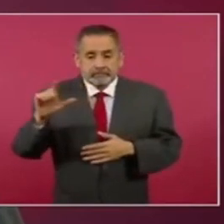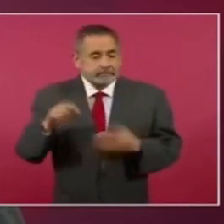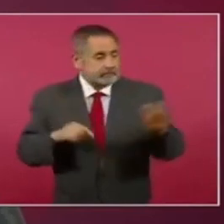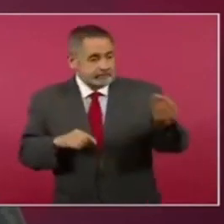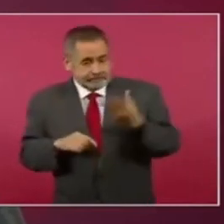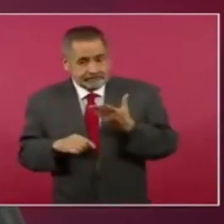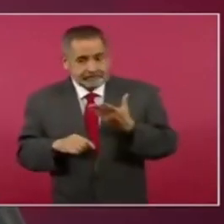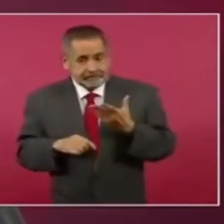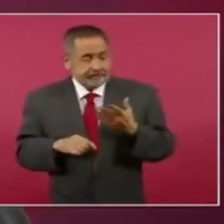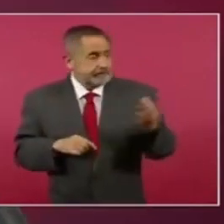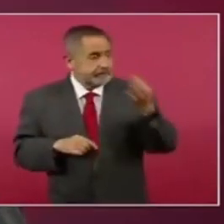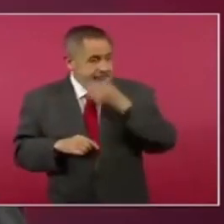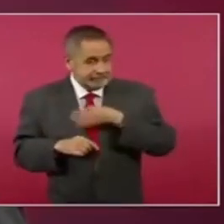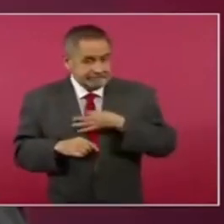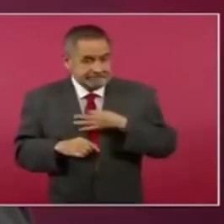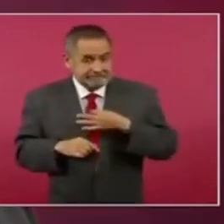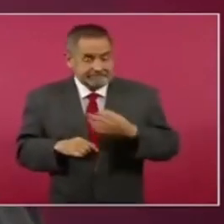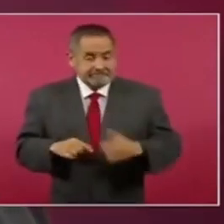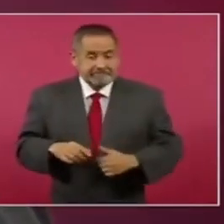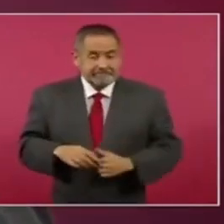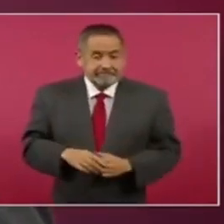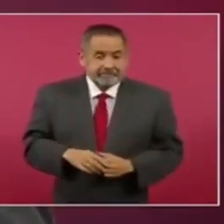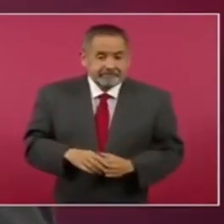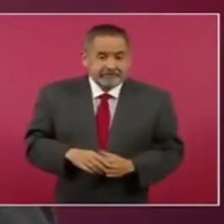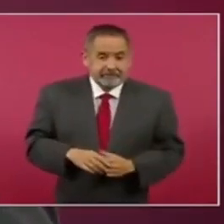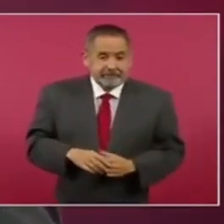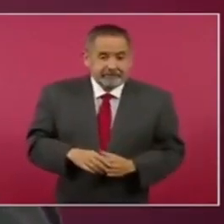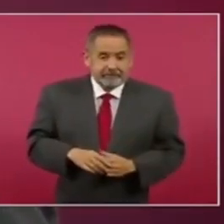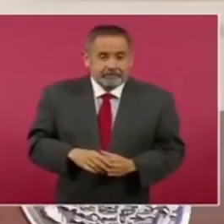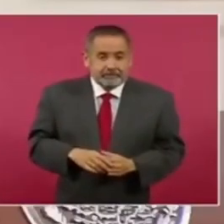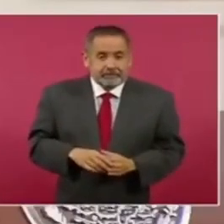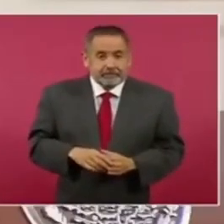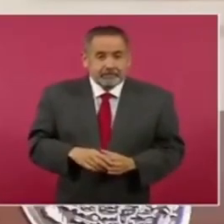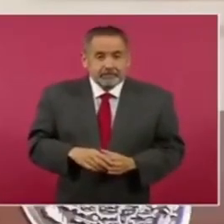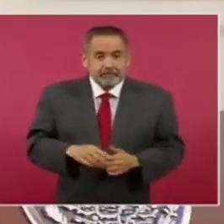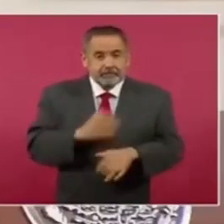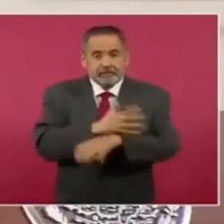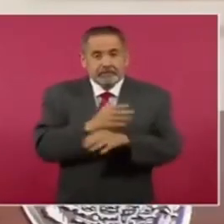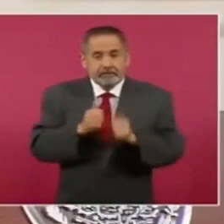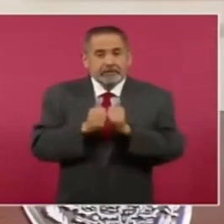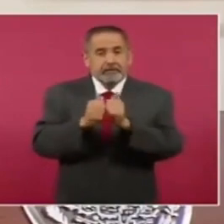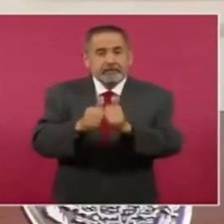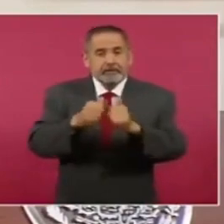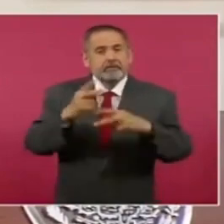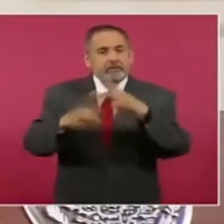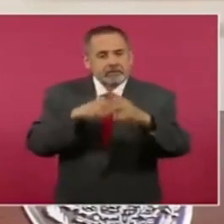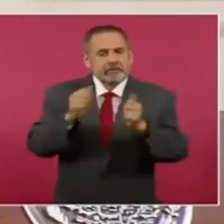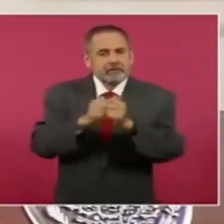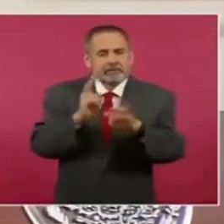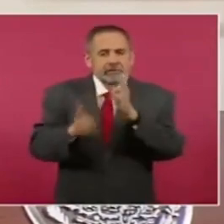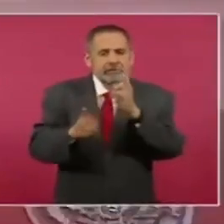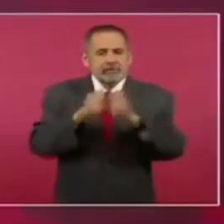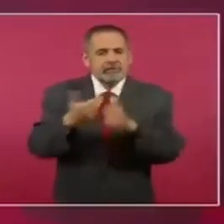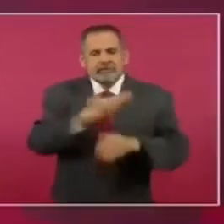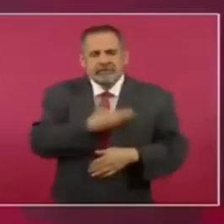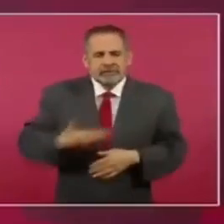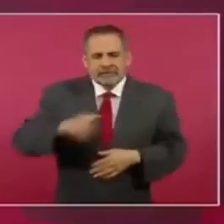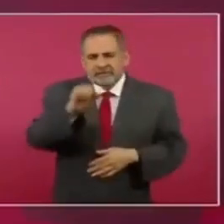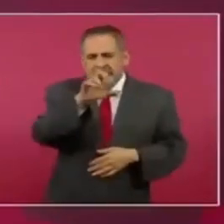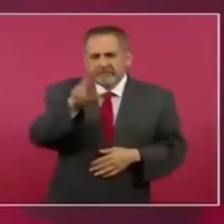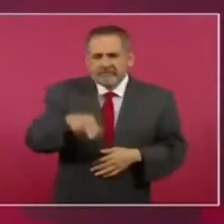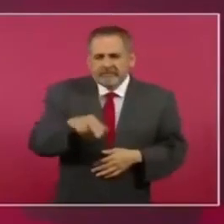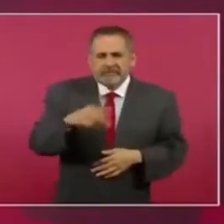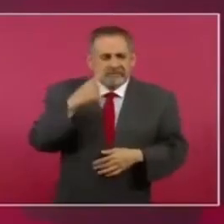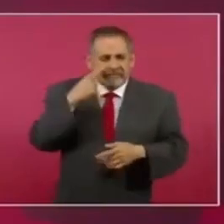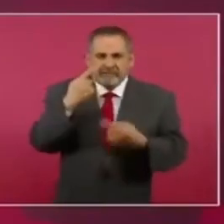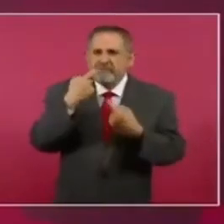me acompaña a ver a la presidenta de la Corte. No, y que